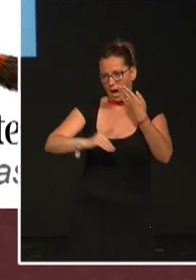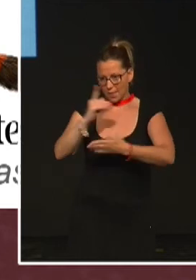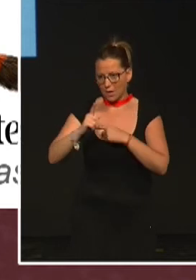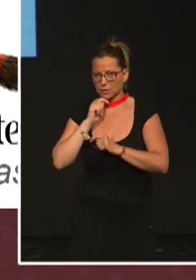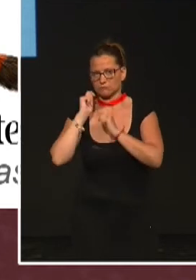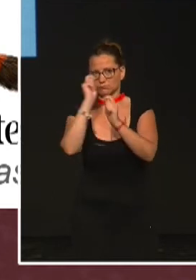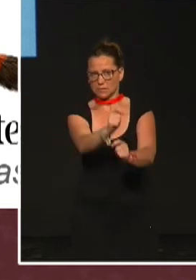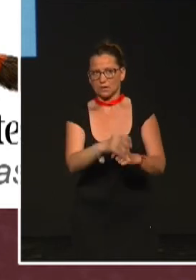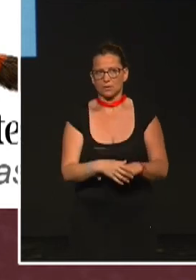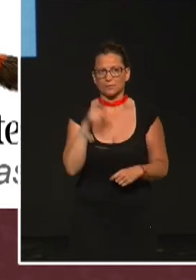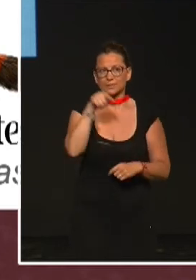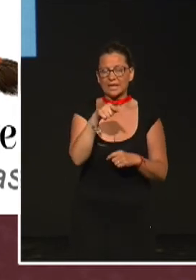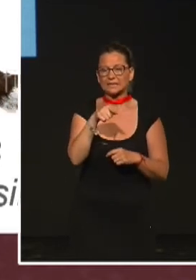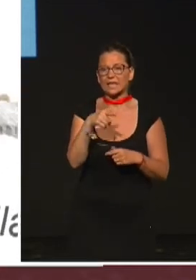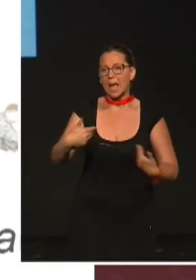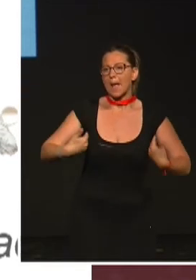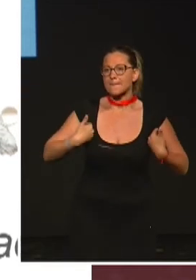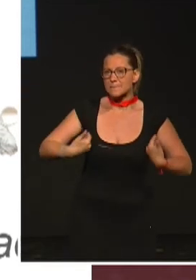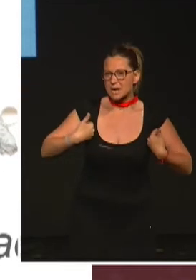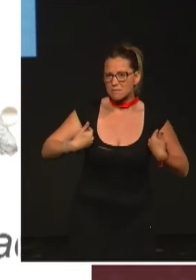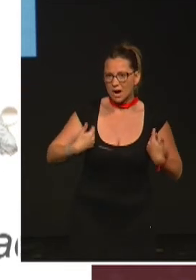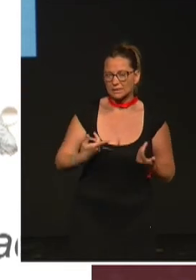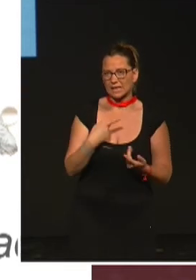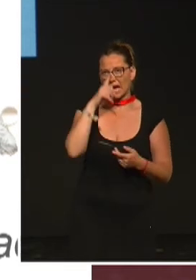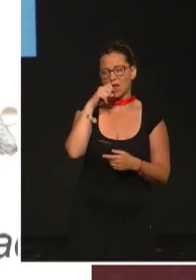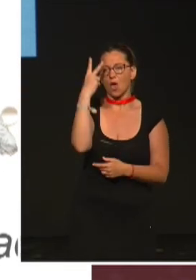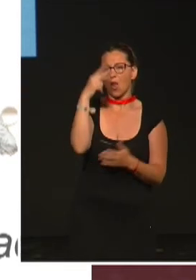Este primate, que cuando se descubrió y cuando se nombró en 2009,